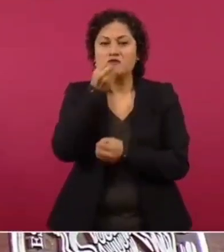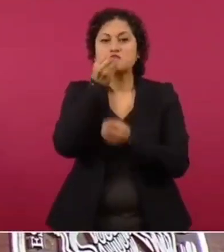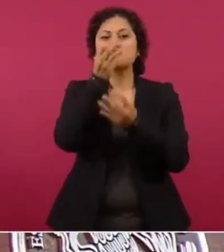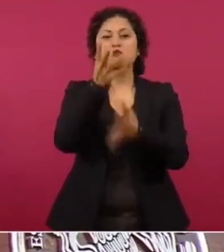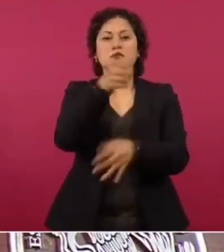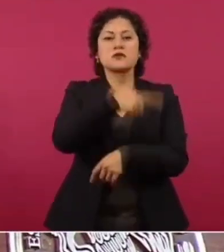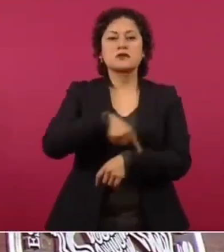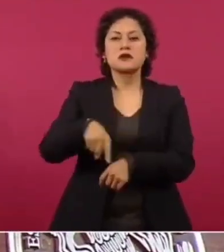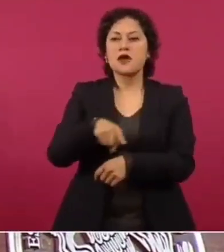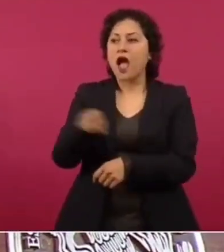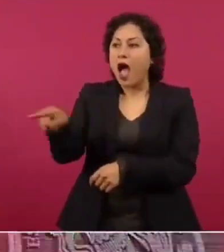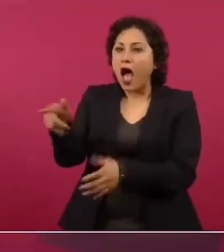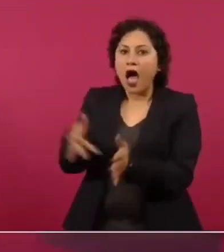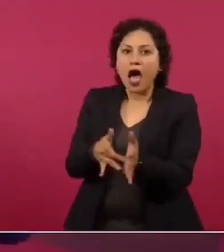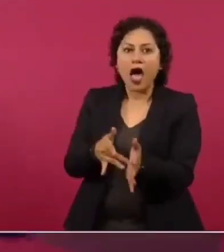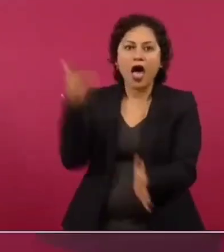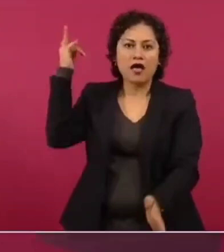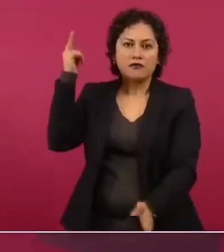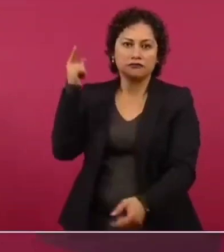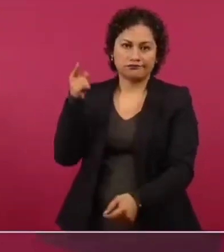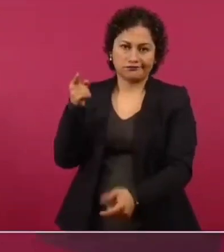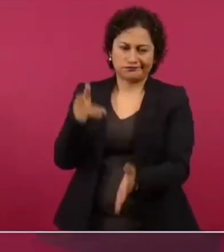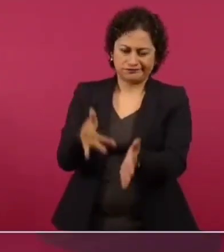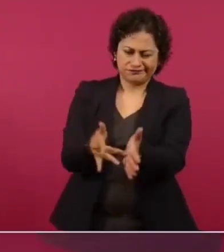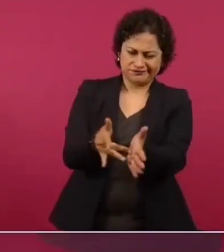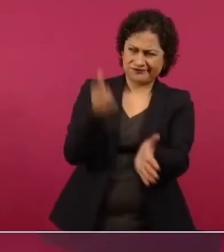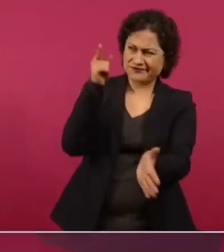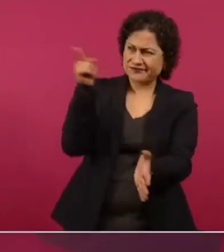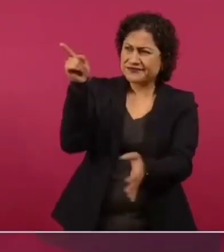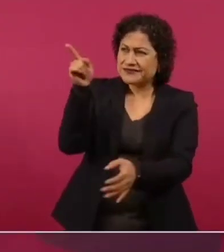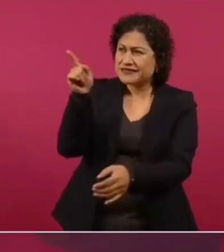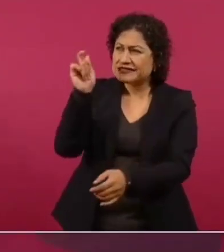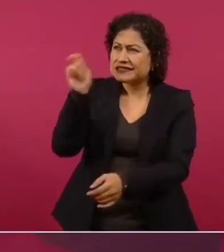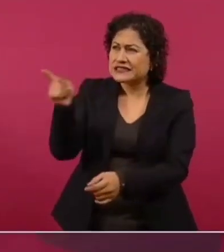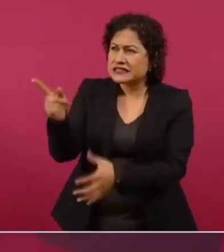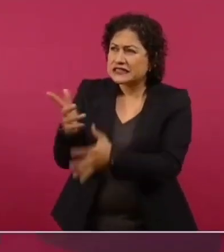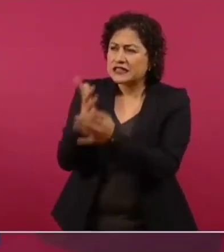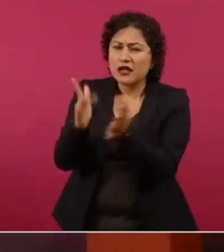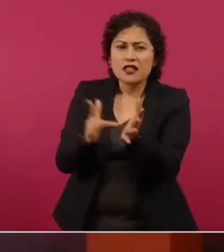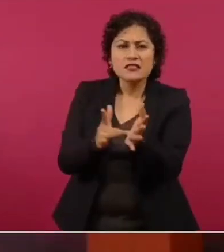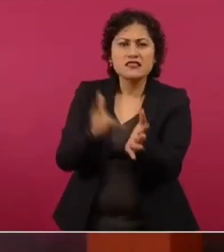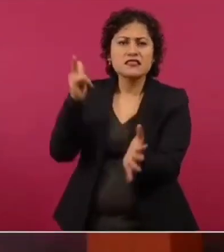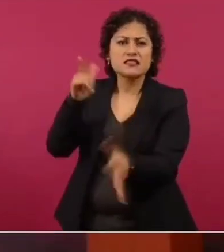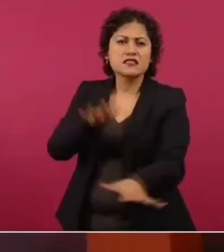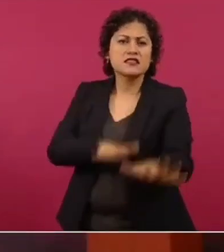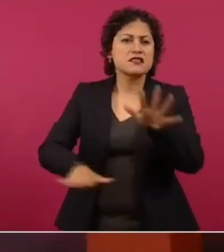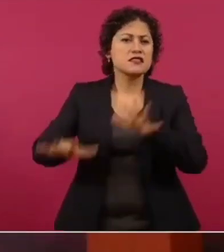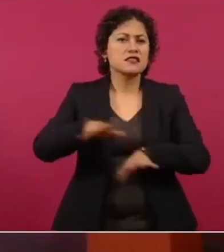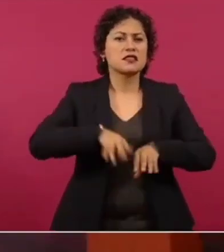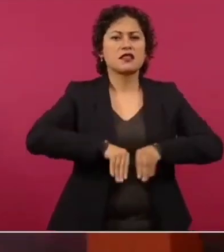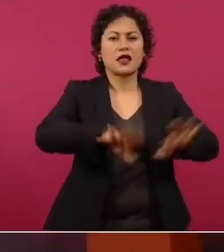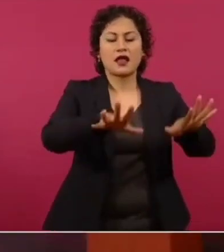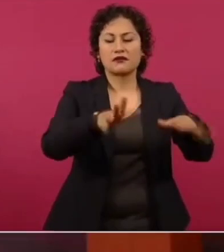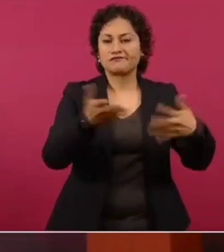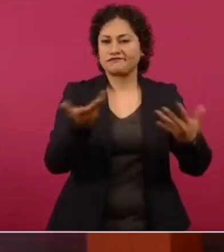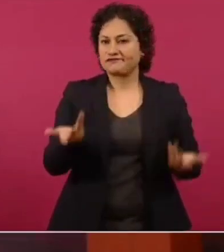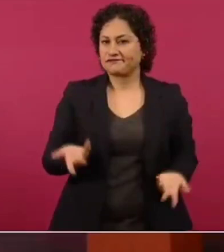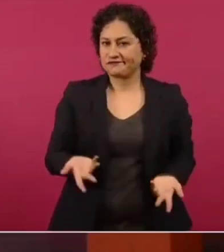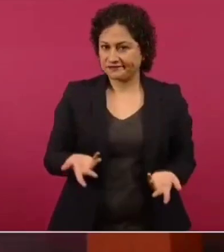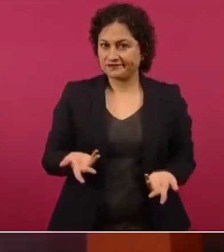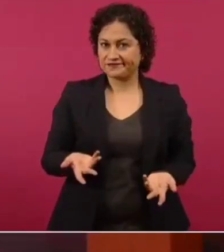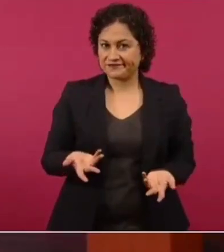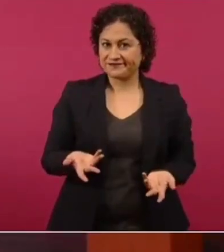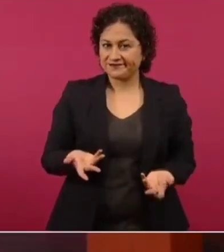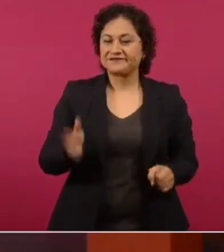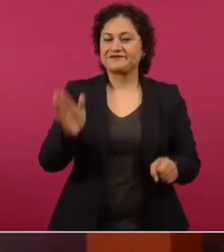o sea, buscando a las podridas. Por eso lo de